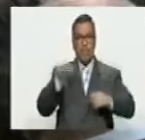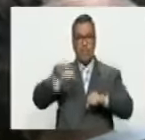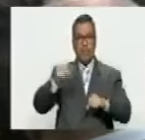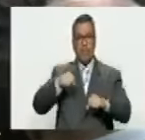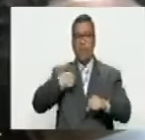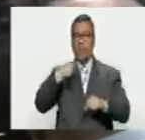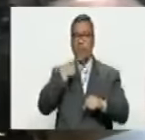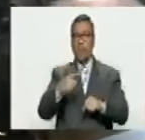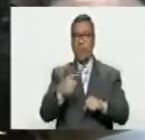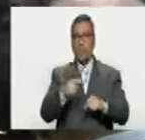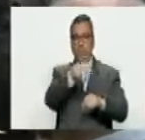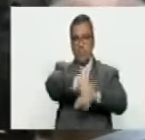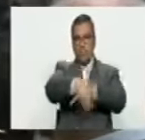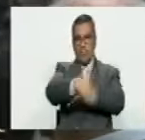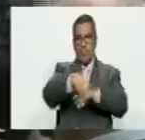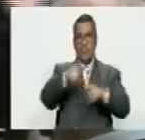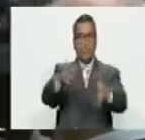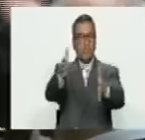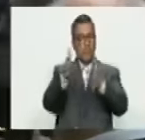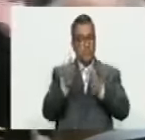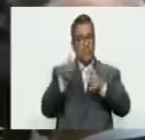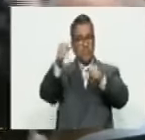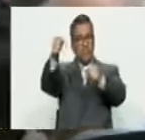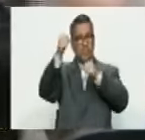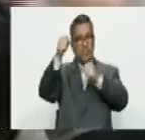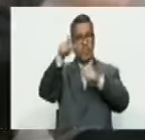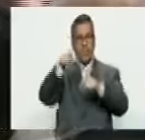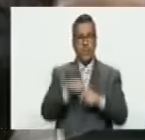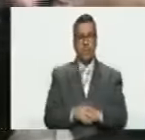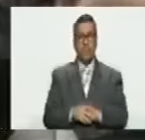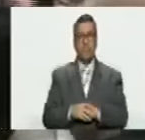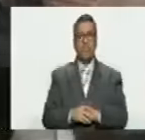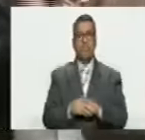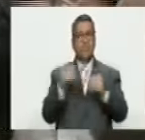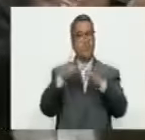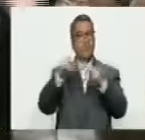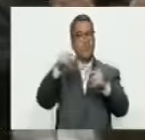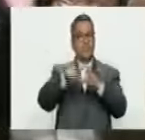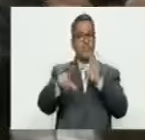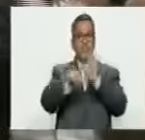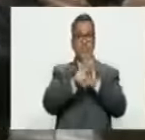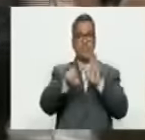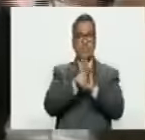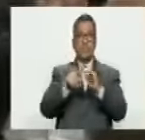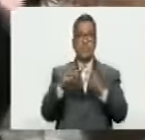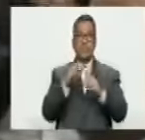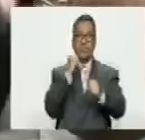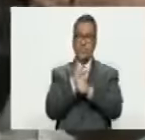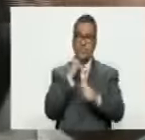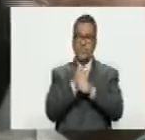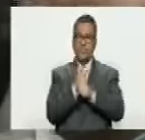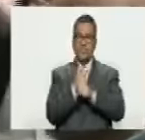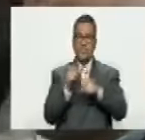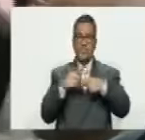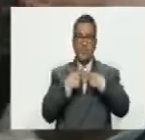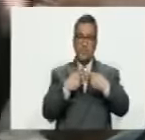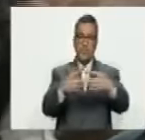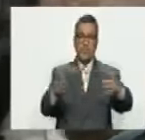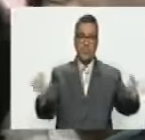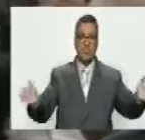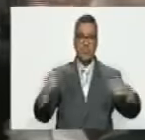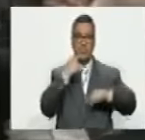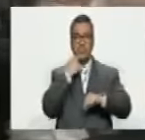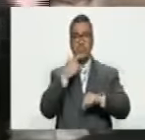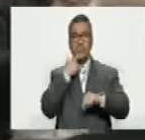Y hay que decir en cada calle del país que ganamos las elecciones con todas las de la ley, con un trabajo amplio, democrático,